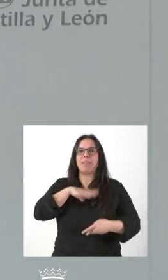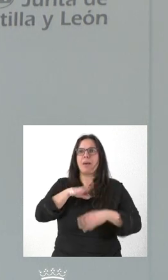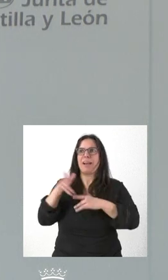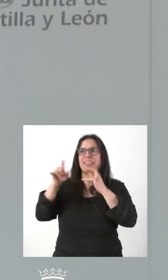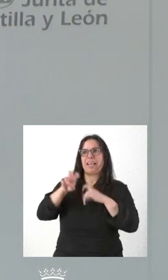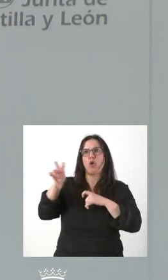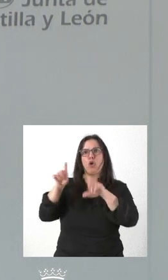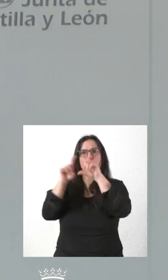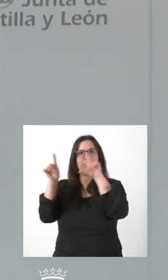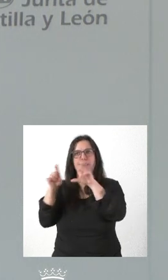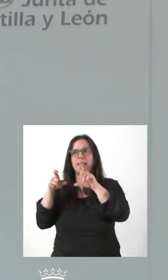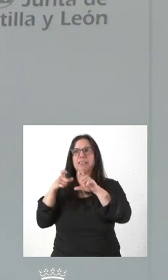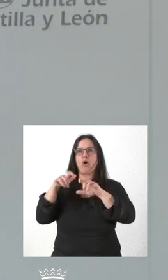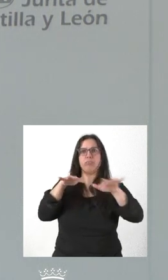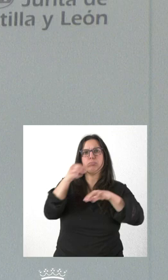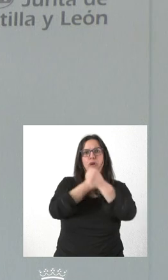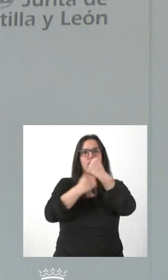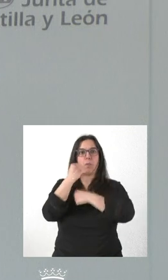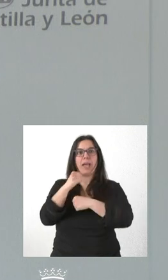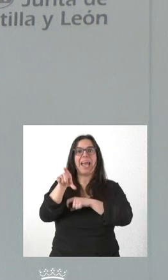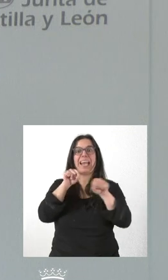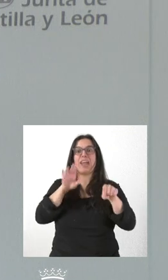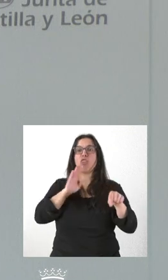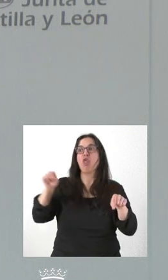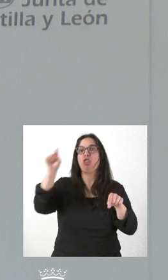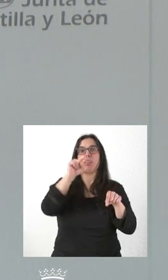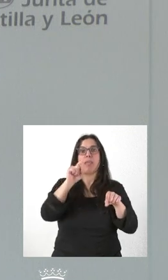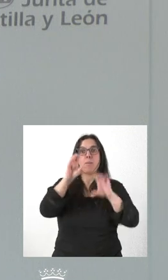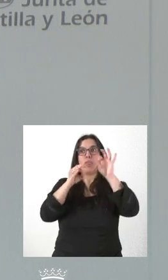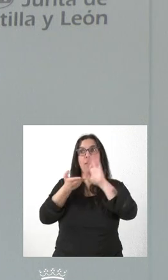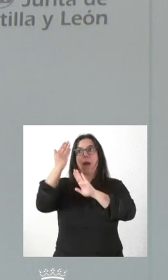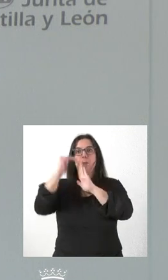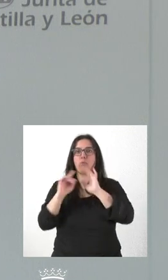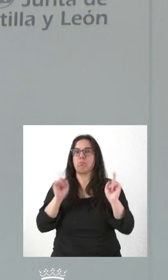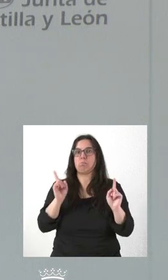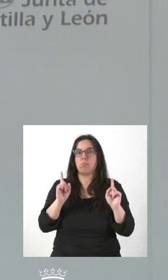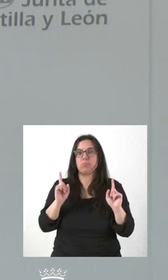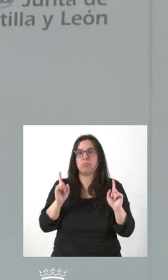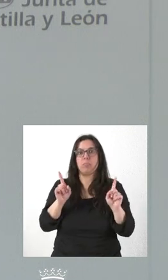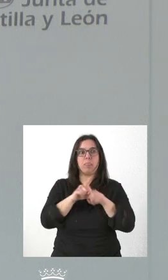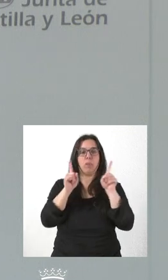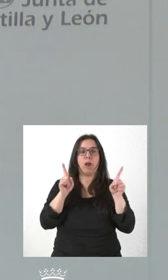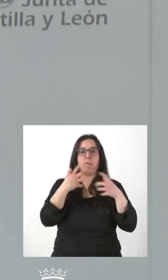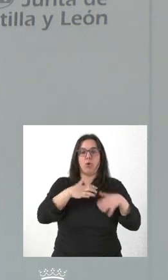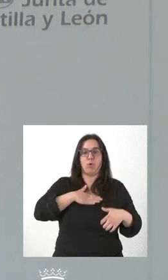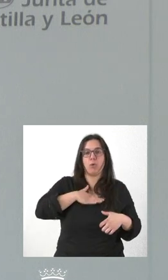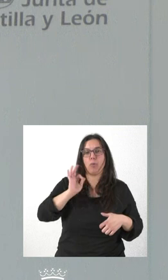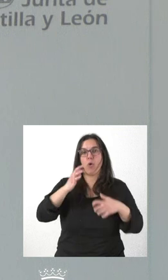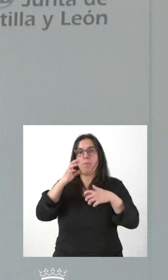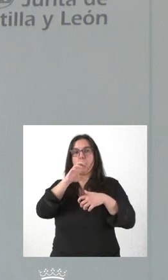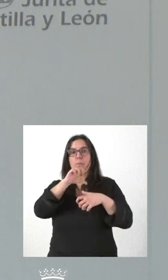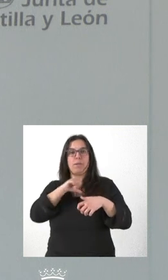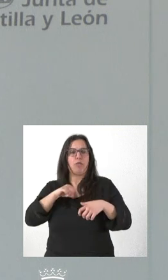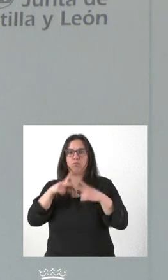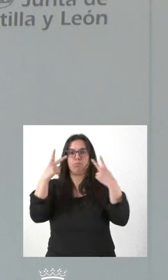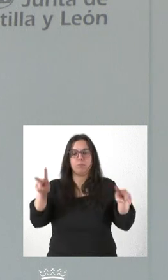No que se ubique en un polígono de la Junta de Castilla y León o en un polígono de carácter privado. Si usted me pregunta que si también apoyamos